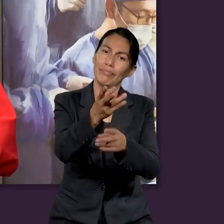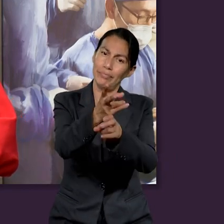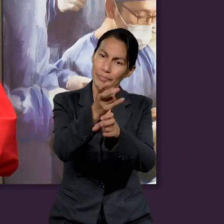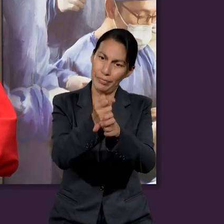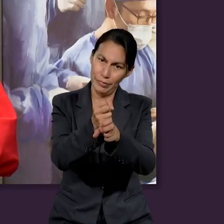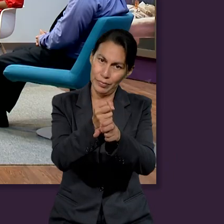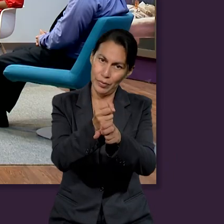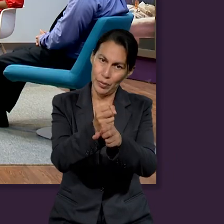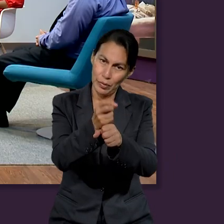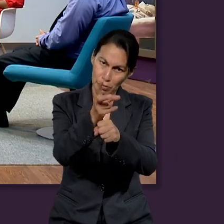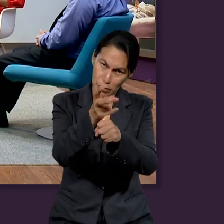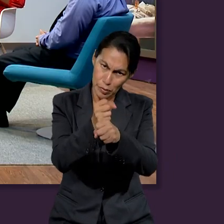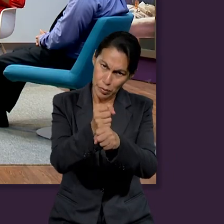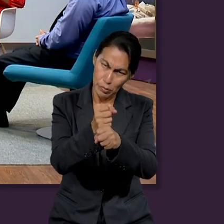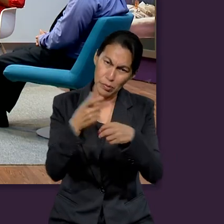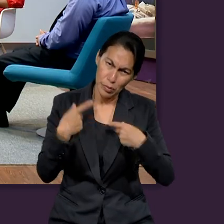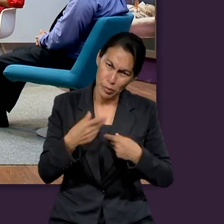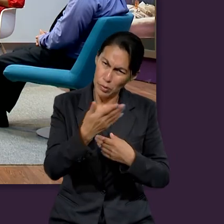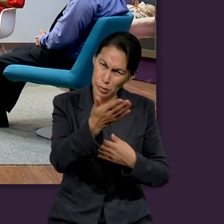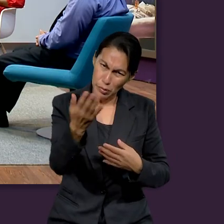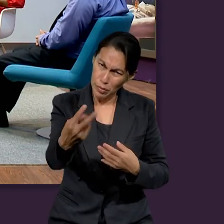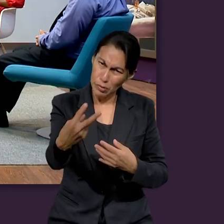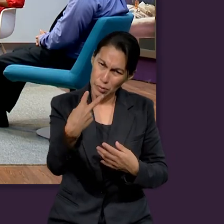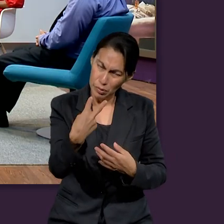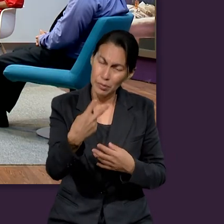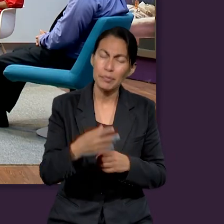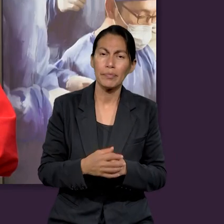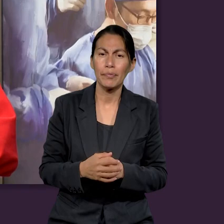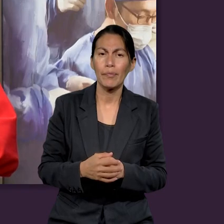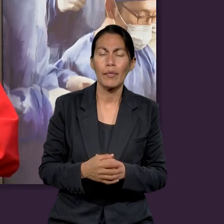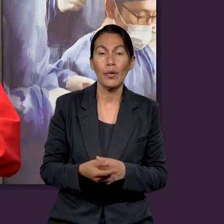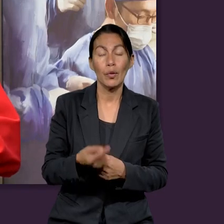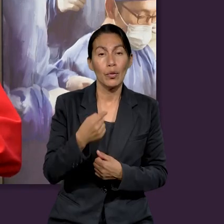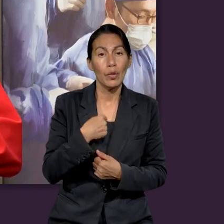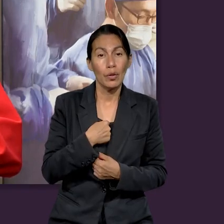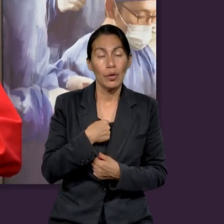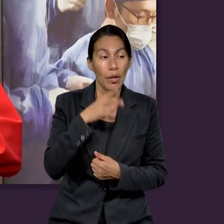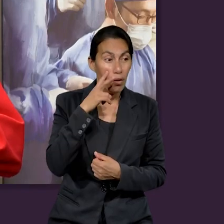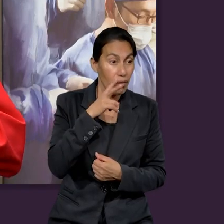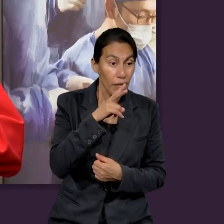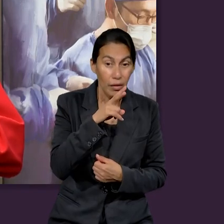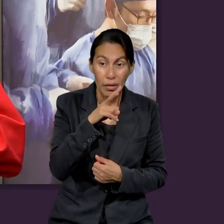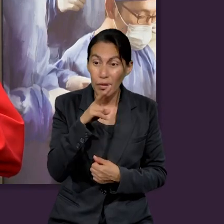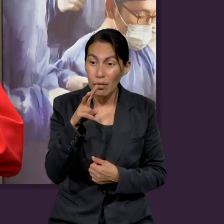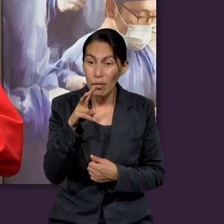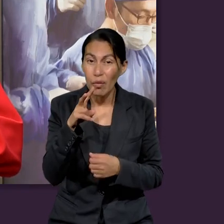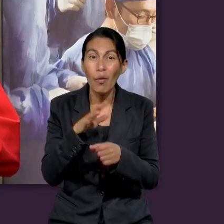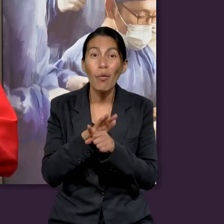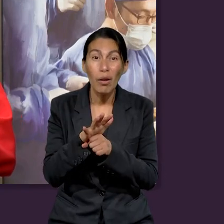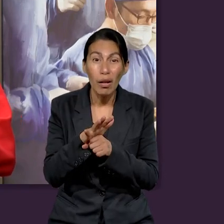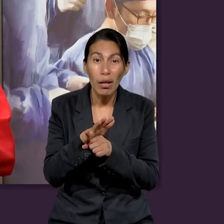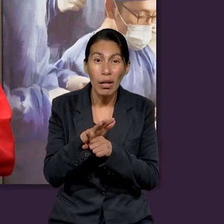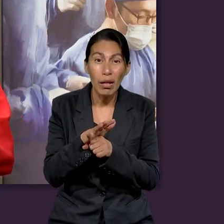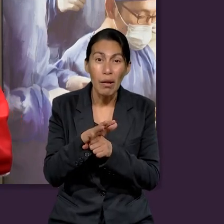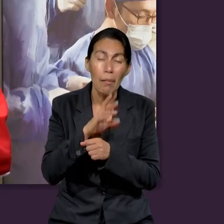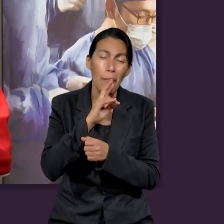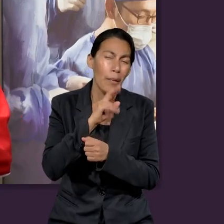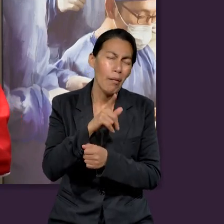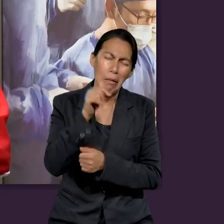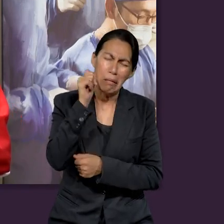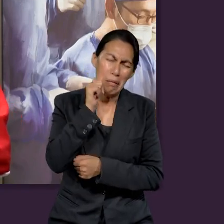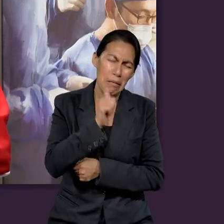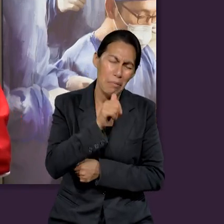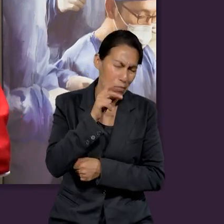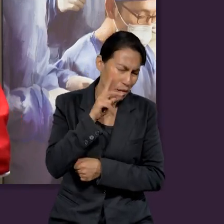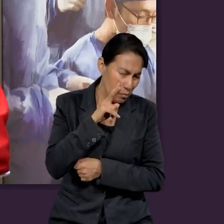la invitación que les quiero hacer a los jóvenes y a los que nos están viendo. Y es, ¿qué estamos mirando? Nuestra